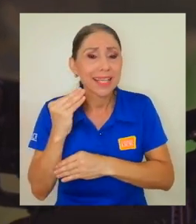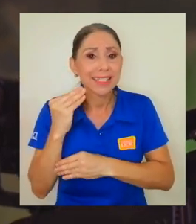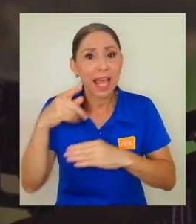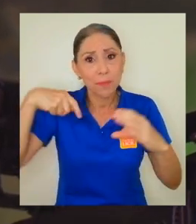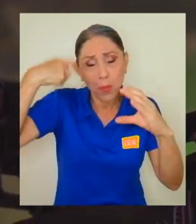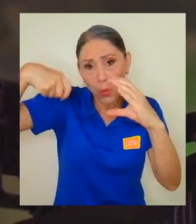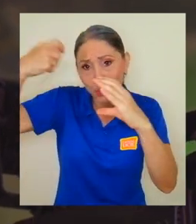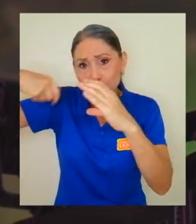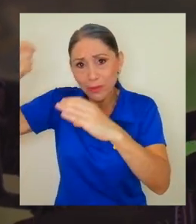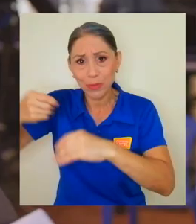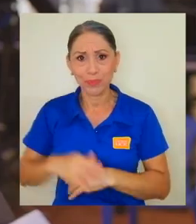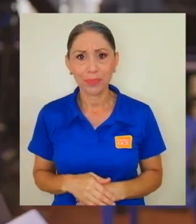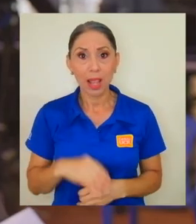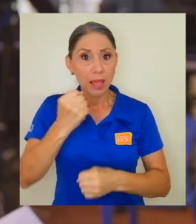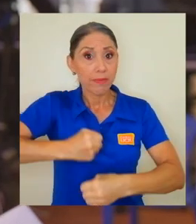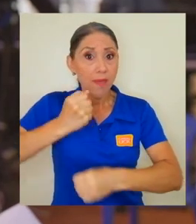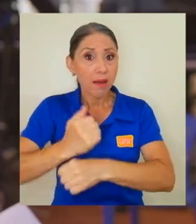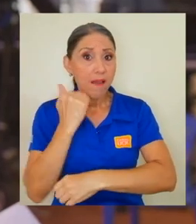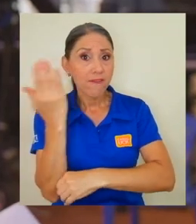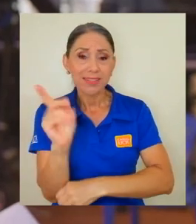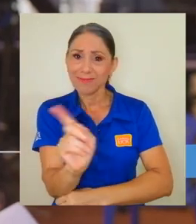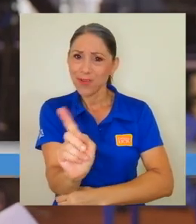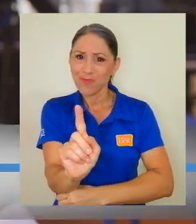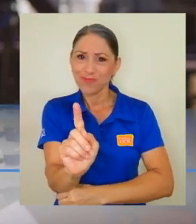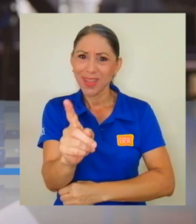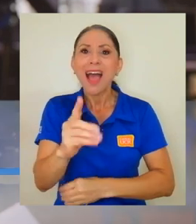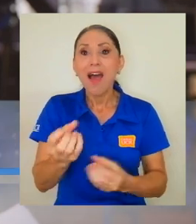audiovisual no fue una tarea fácil en